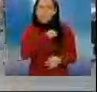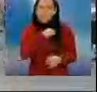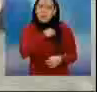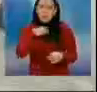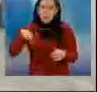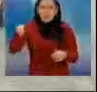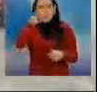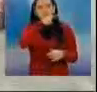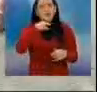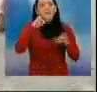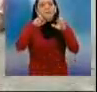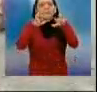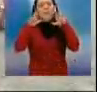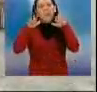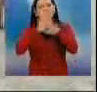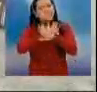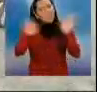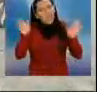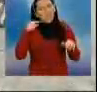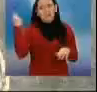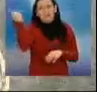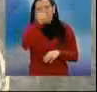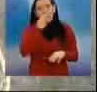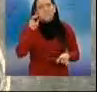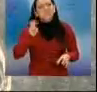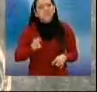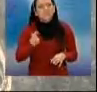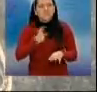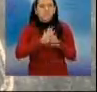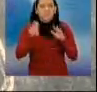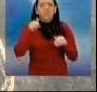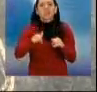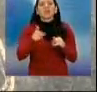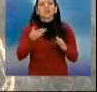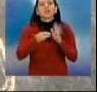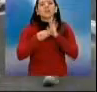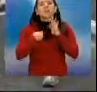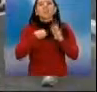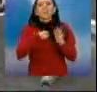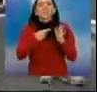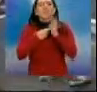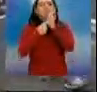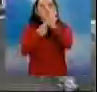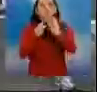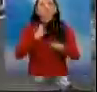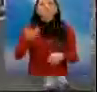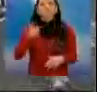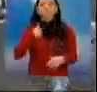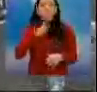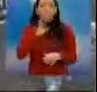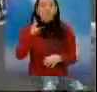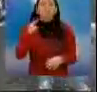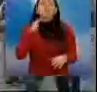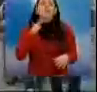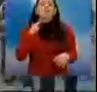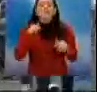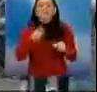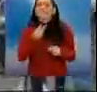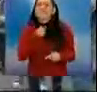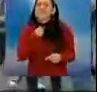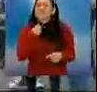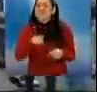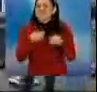Pablo II, donde se realizaron diversas actividades simbólicas contra la violencia. La marcha fue encabezada por hombres,